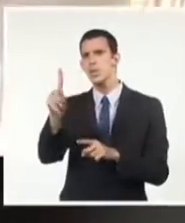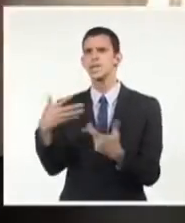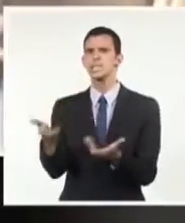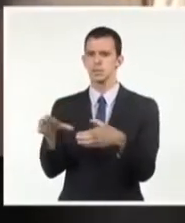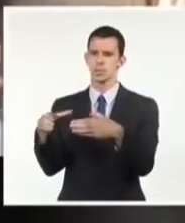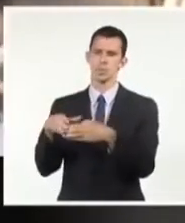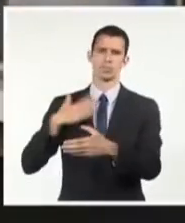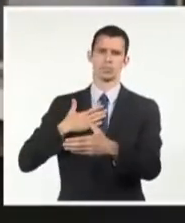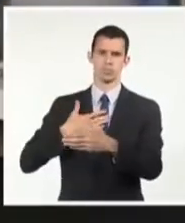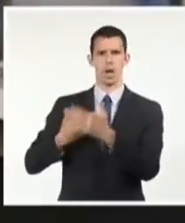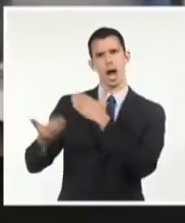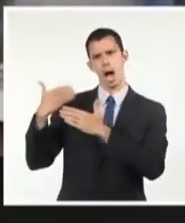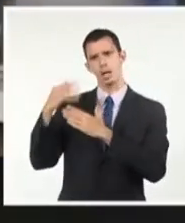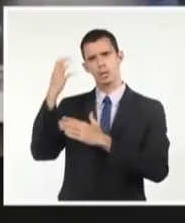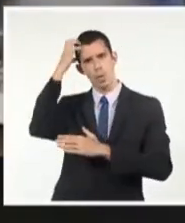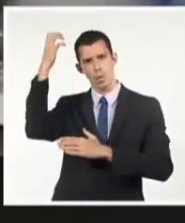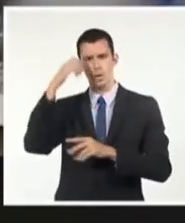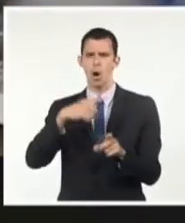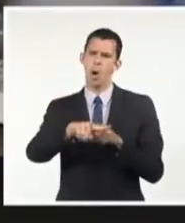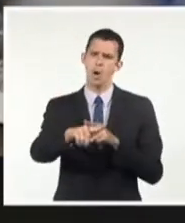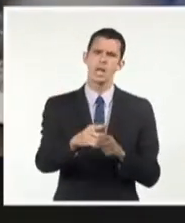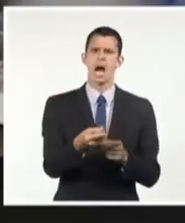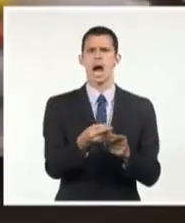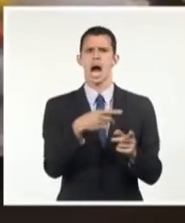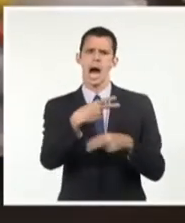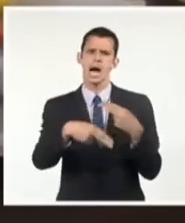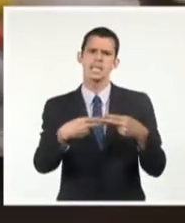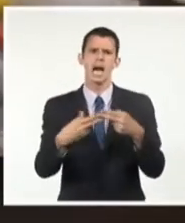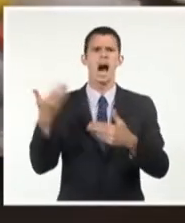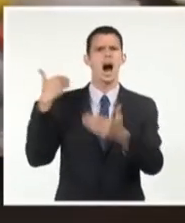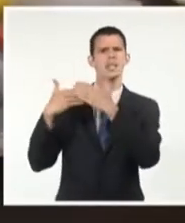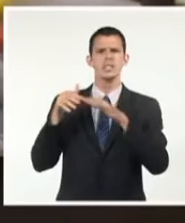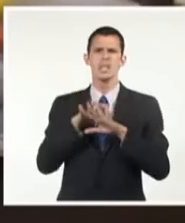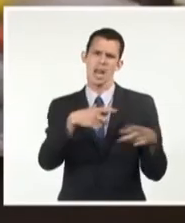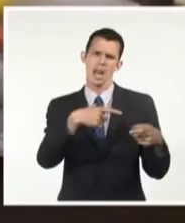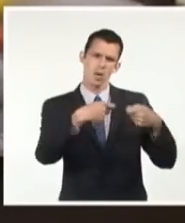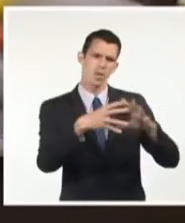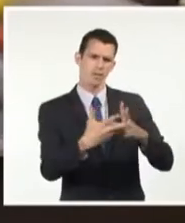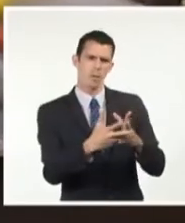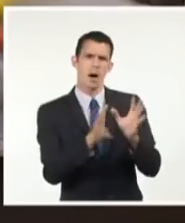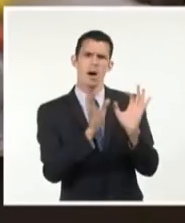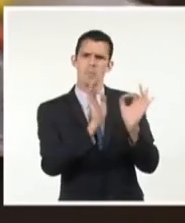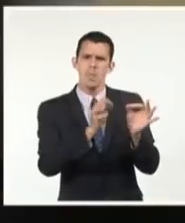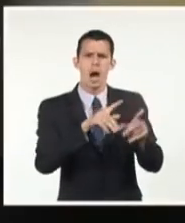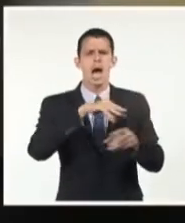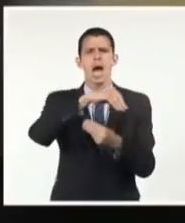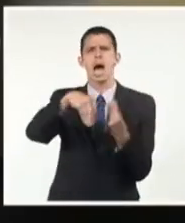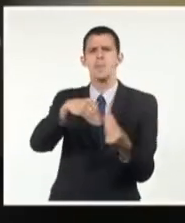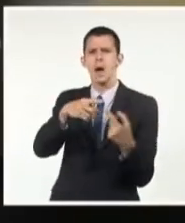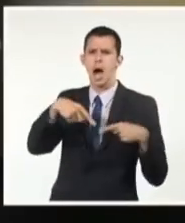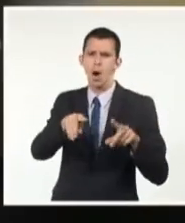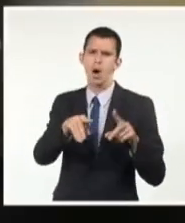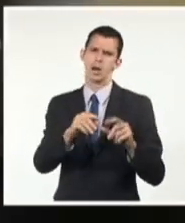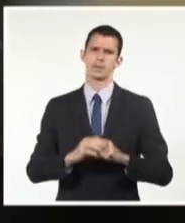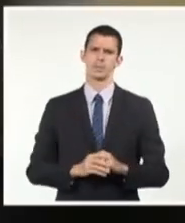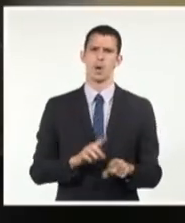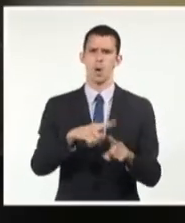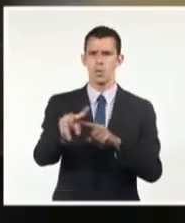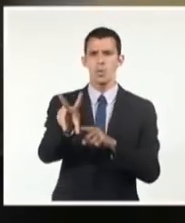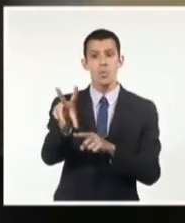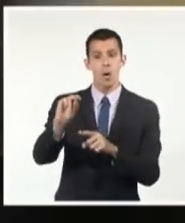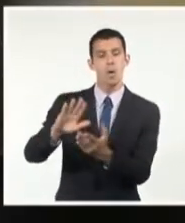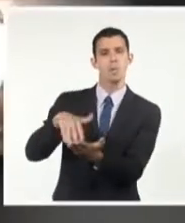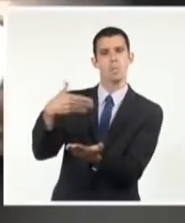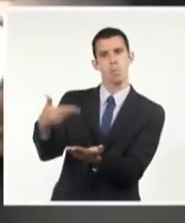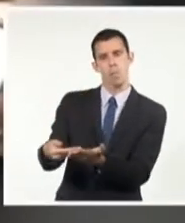son reconversiones de negocios preexistentes y el 47% corresponde a nuevos emprendimientos. Se estima